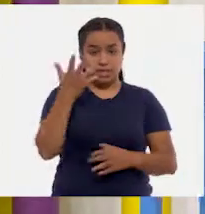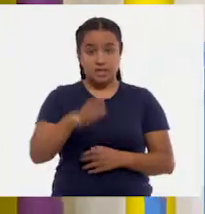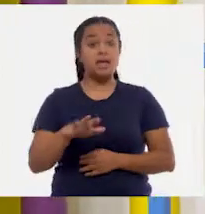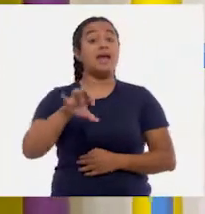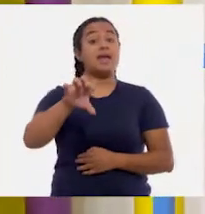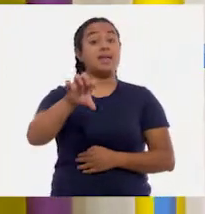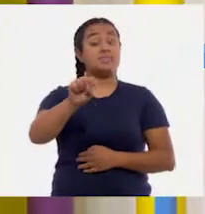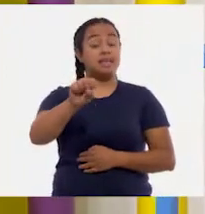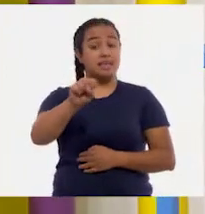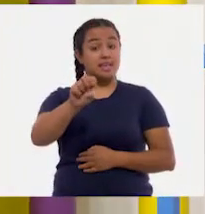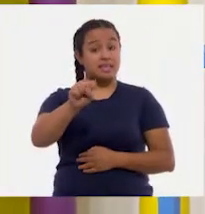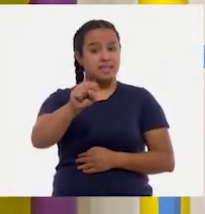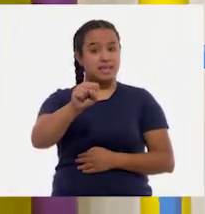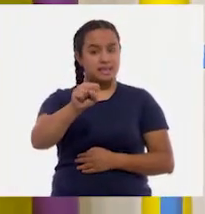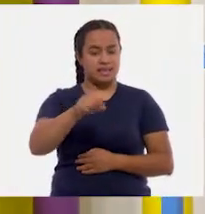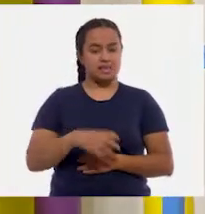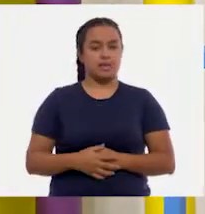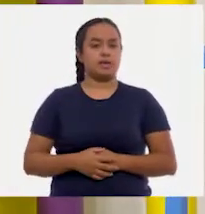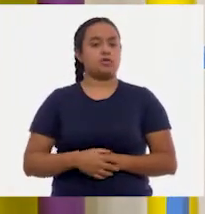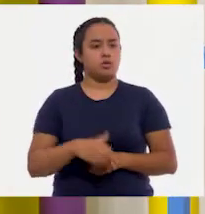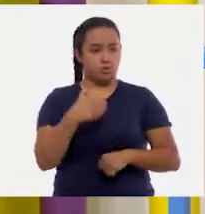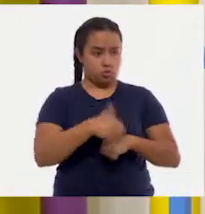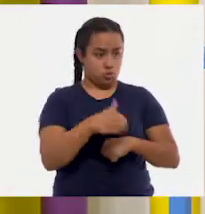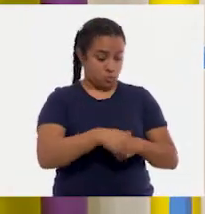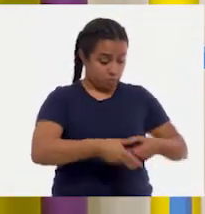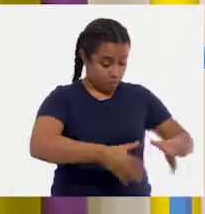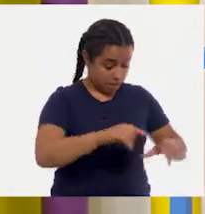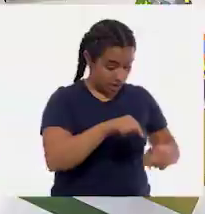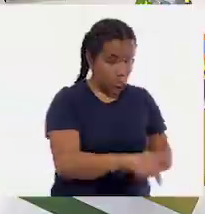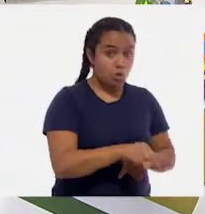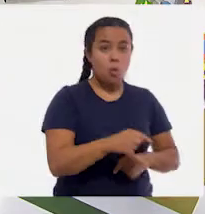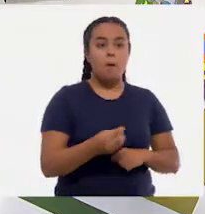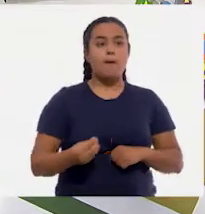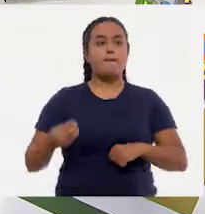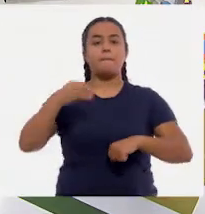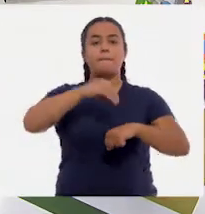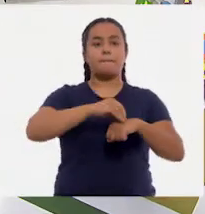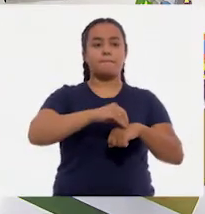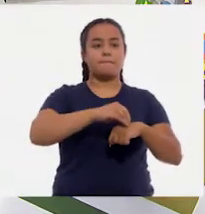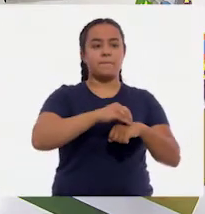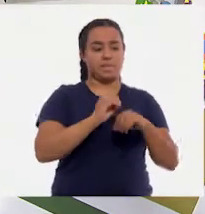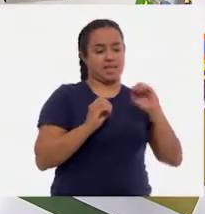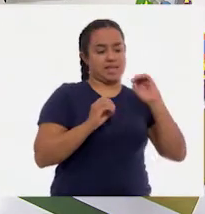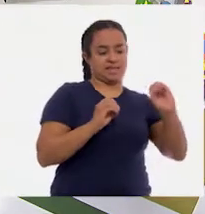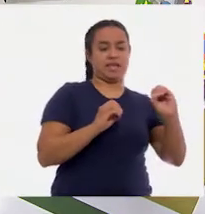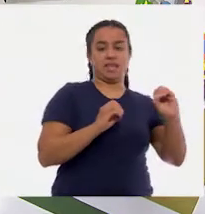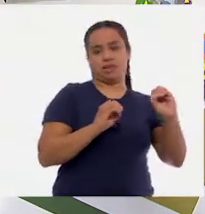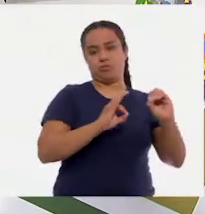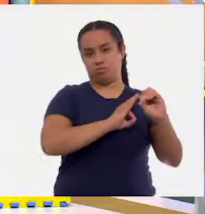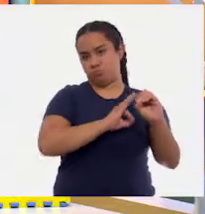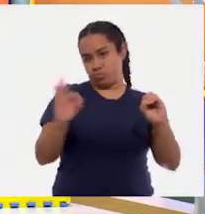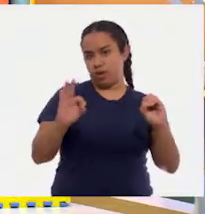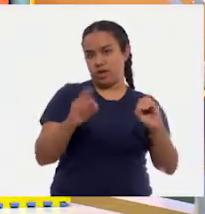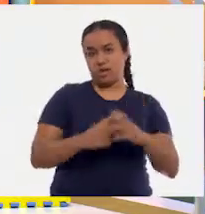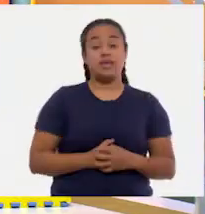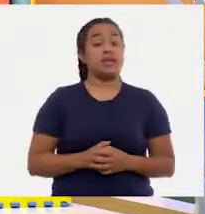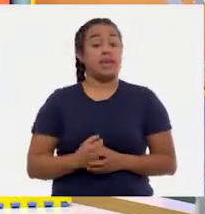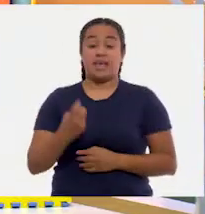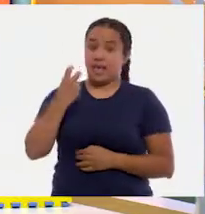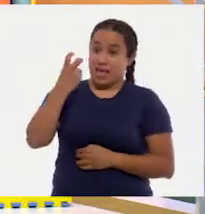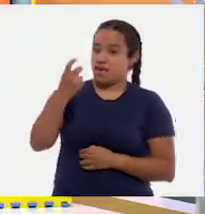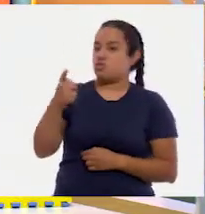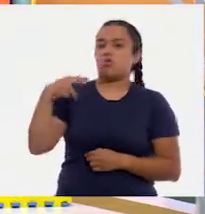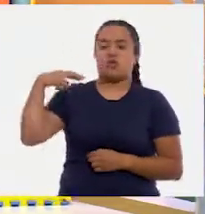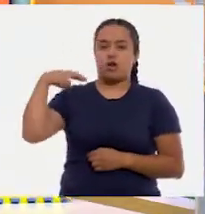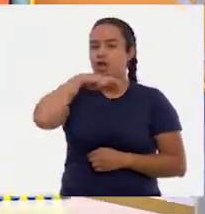¡60! Para más fácil, al número que tenga que caer en el dado le podemos agregar un 0. ¿Verdad, maestra? Muy bien. Es una